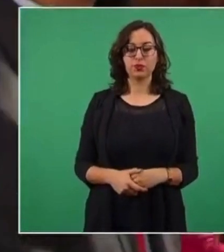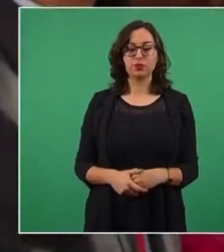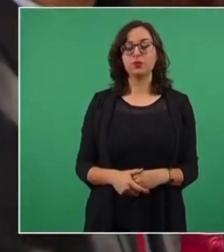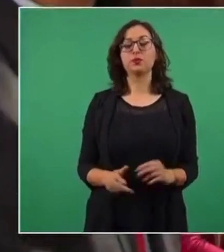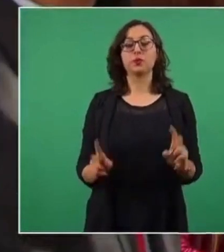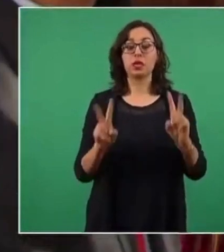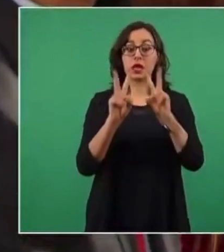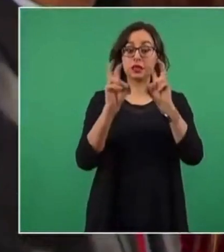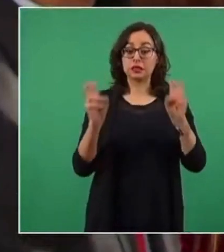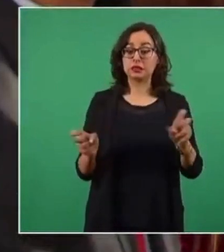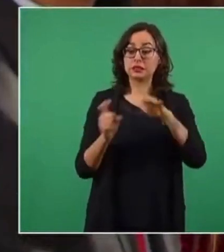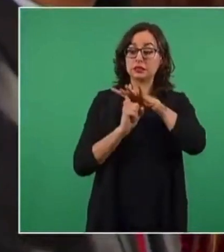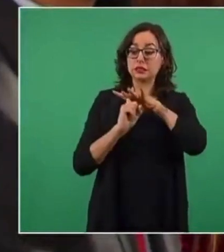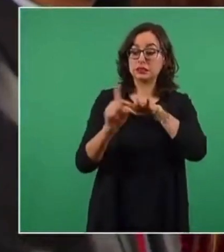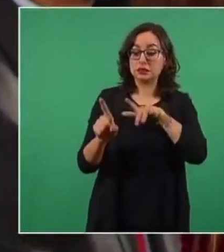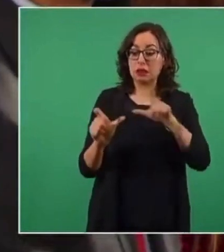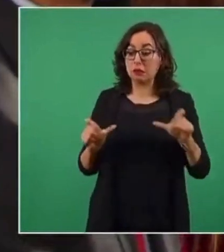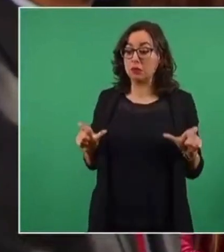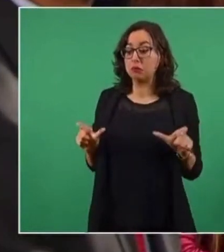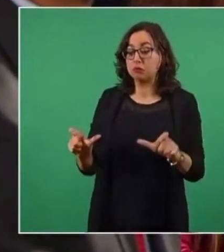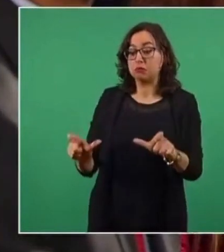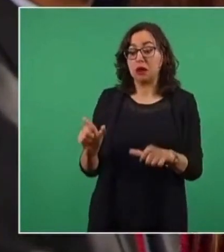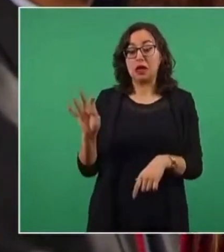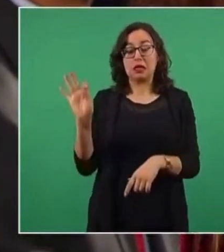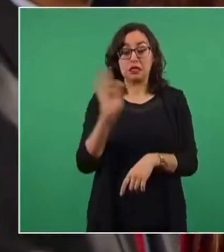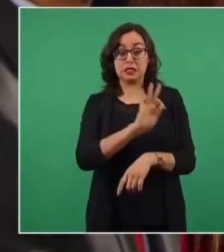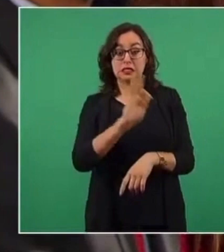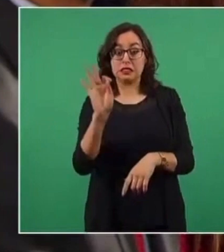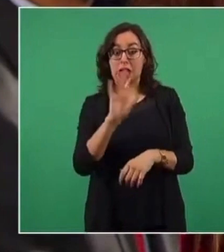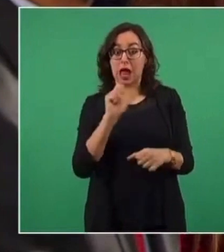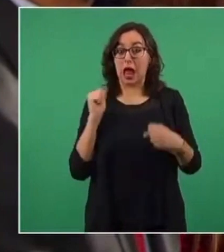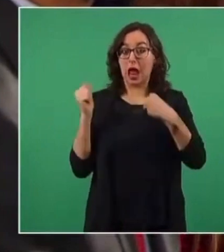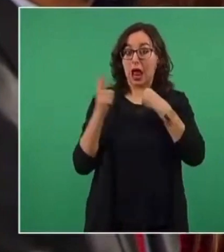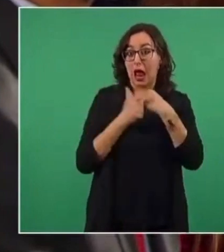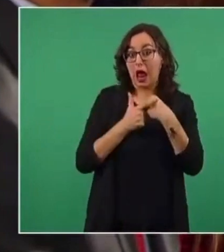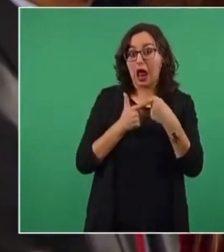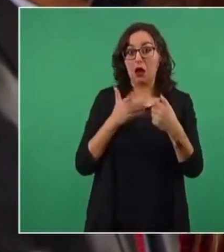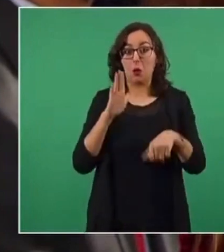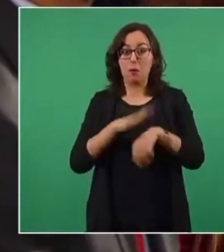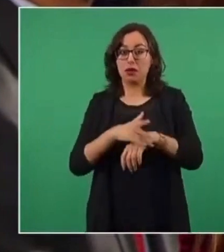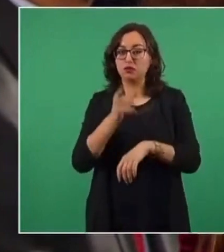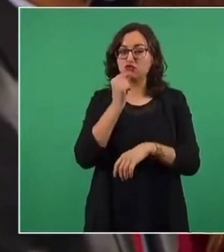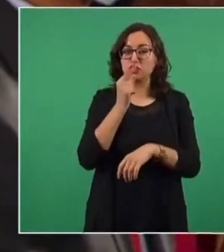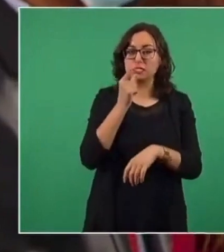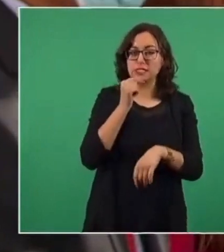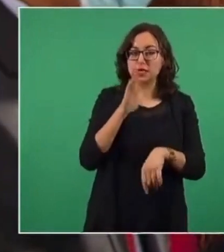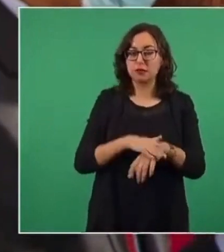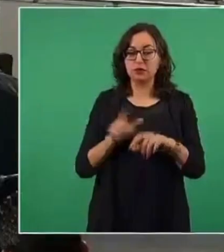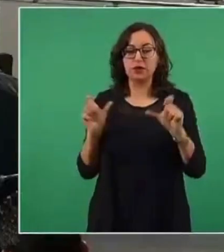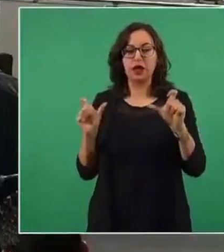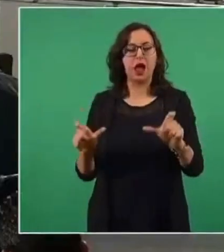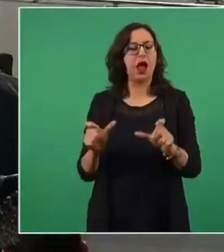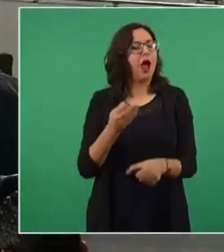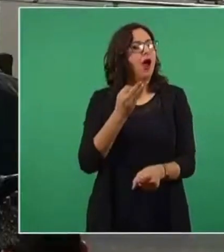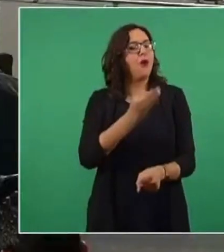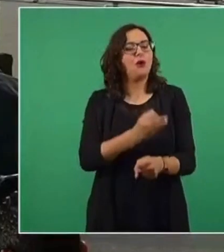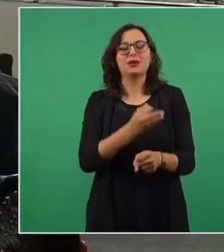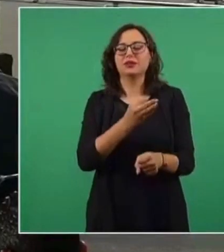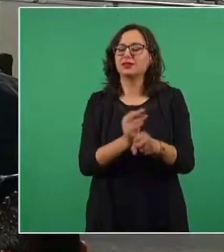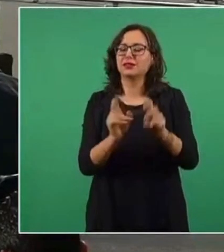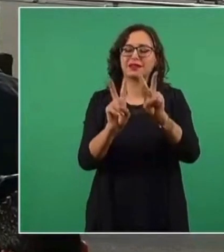migración, ¿se podrían establecer algunas otras rutas o incrementar el número de elementos? Bueno, el día de hoy no vamos a